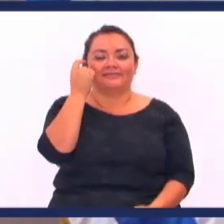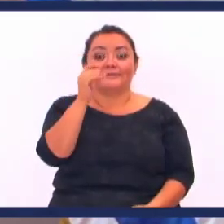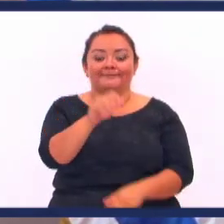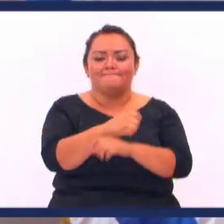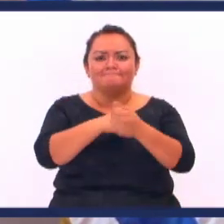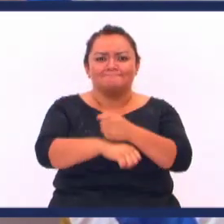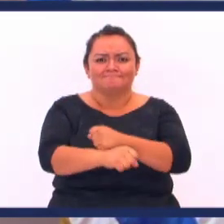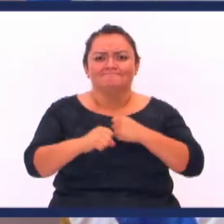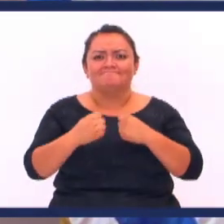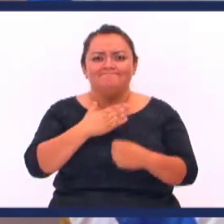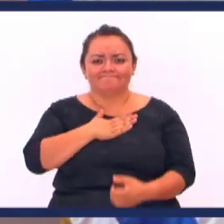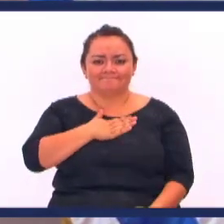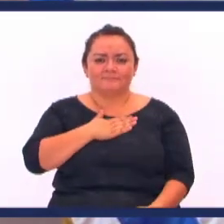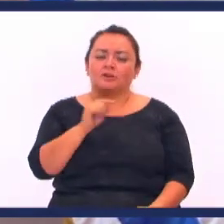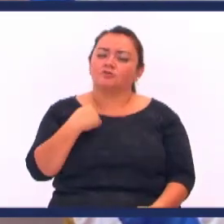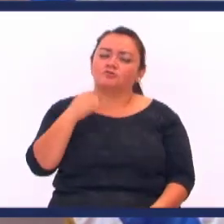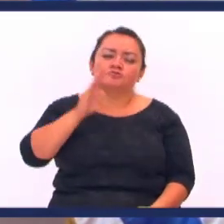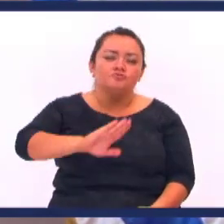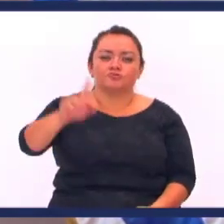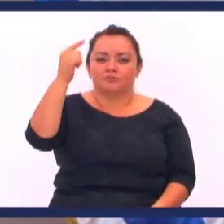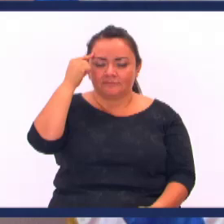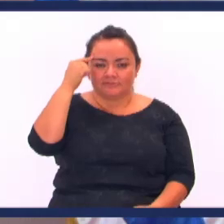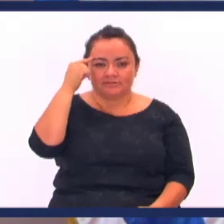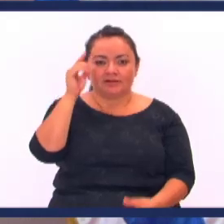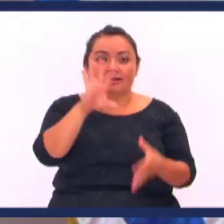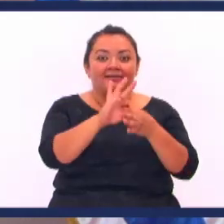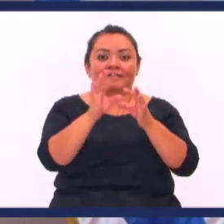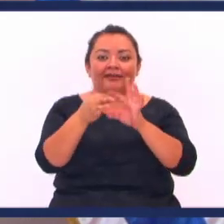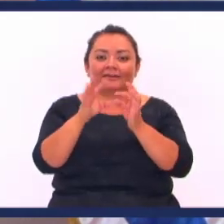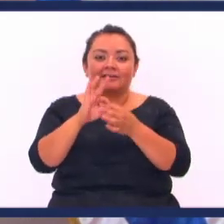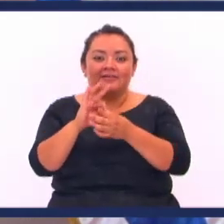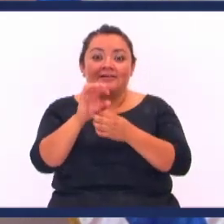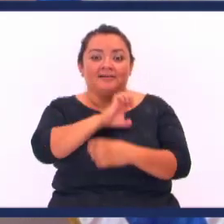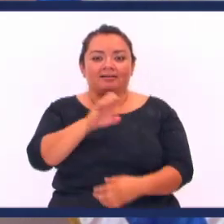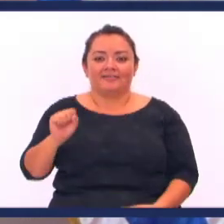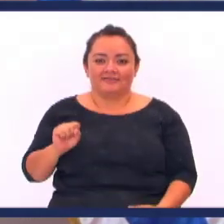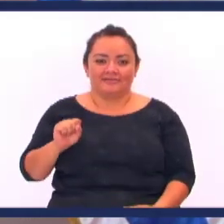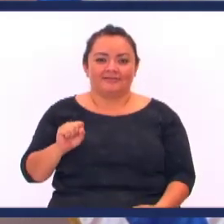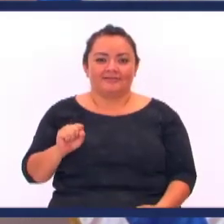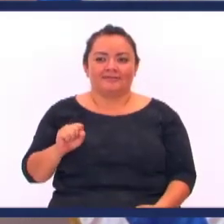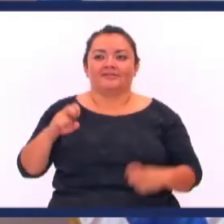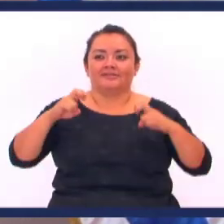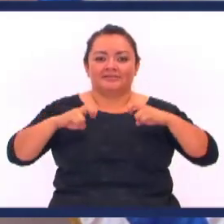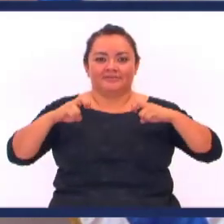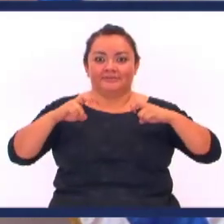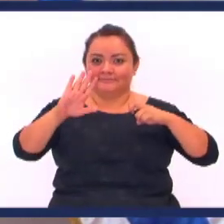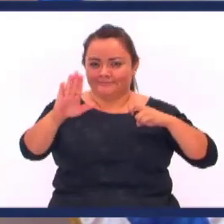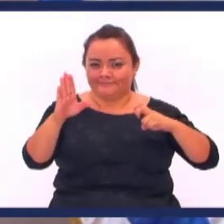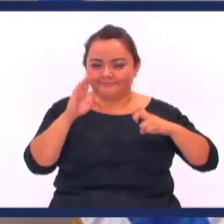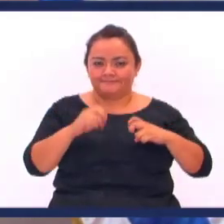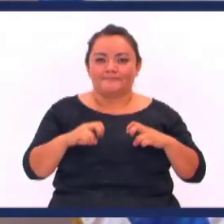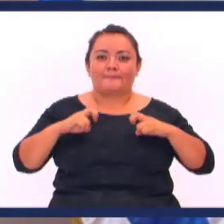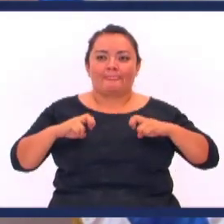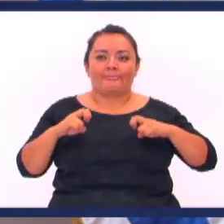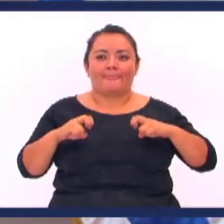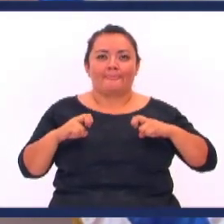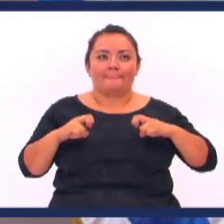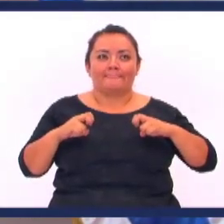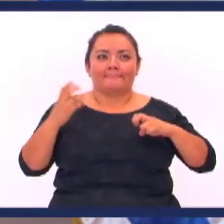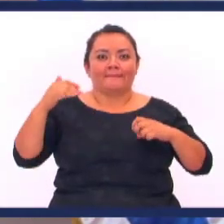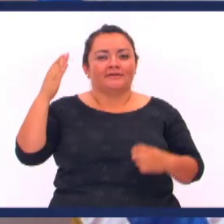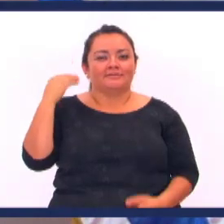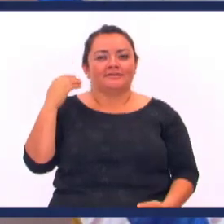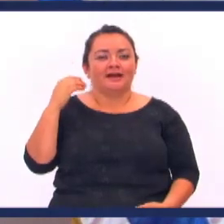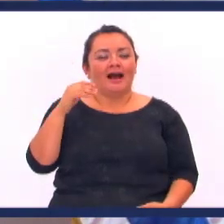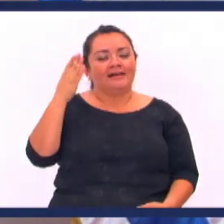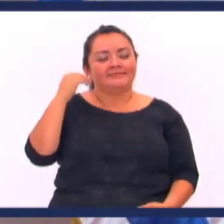capaz Hermanos Nunca me imaginé Yo ver en la cadena Nacional del Salvador Sentado Escuche bien Después de ver Tender